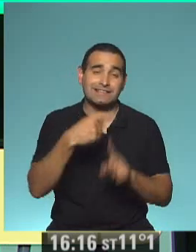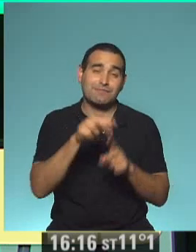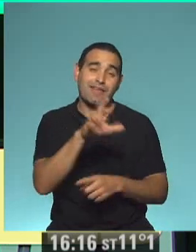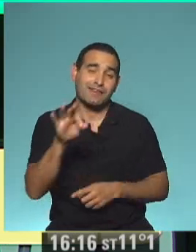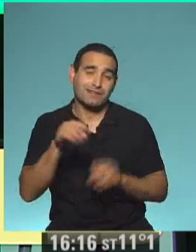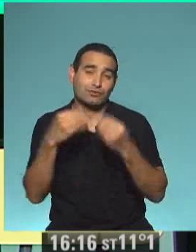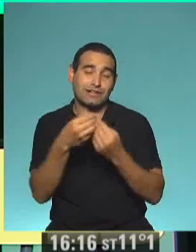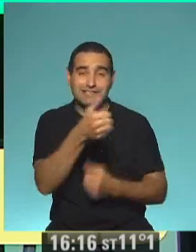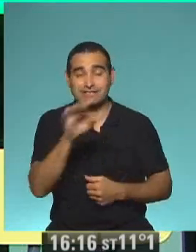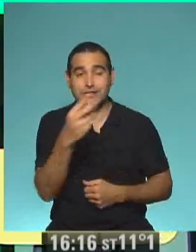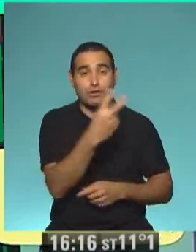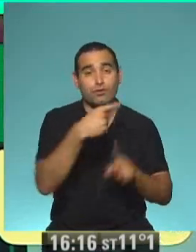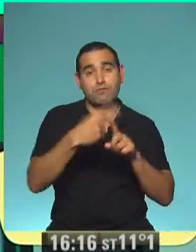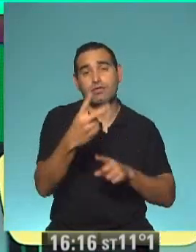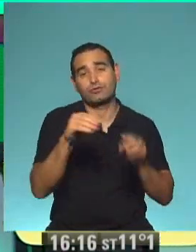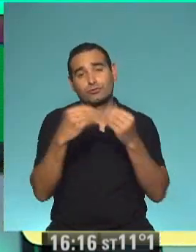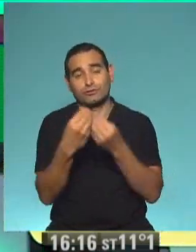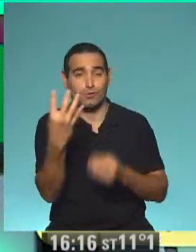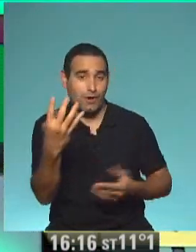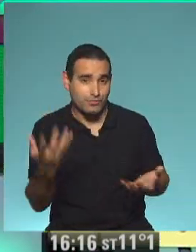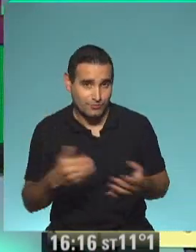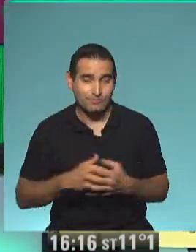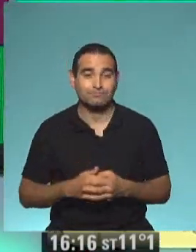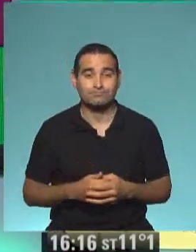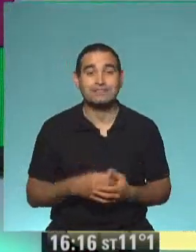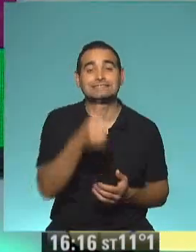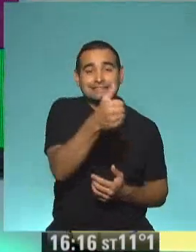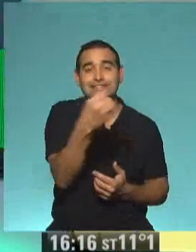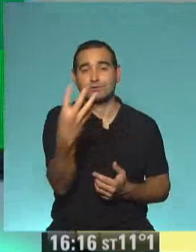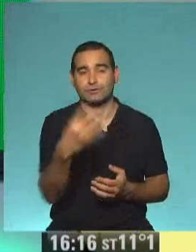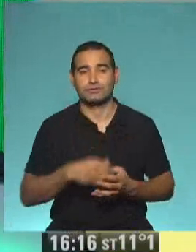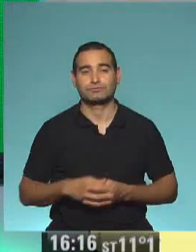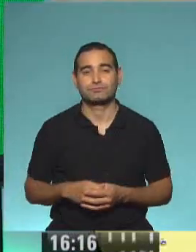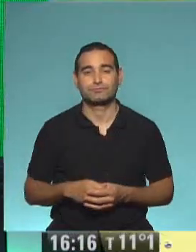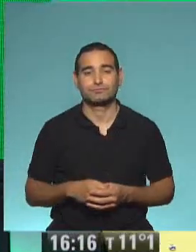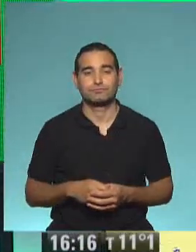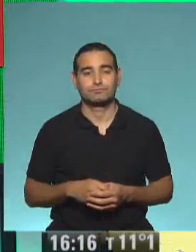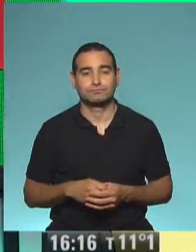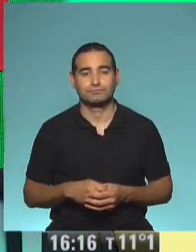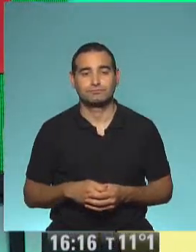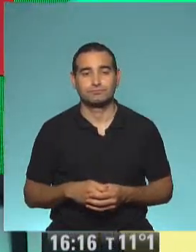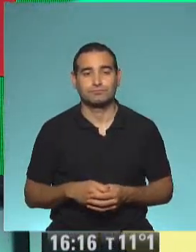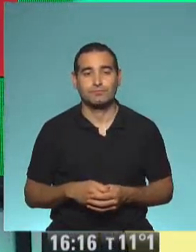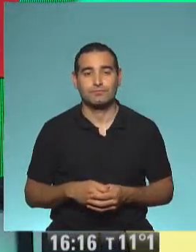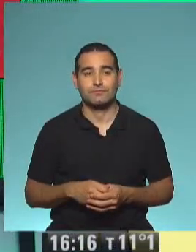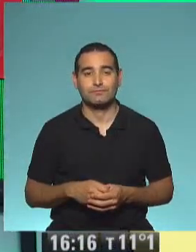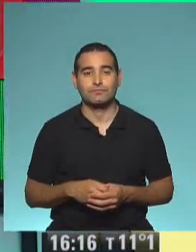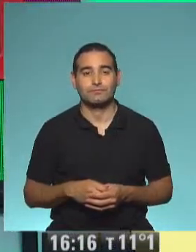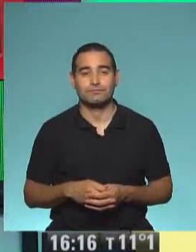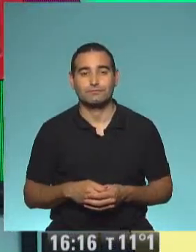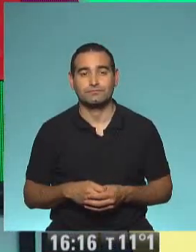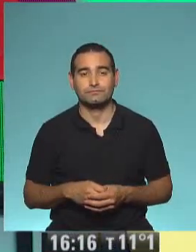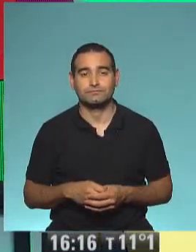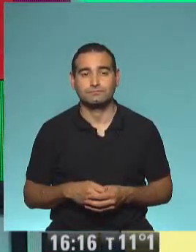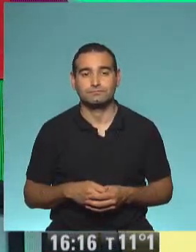60. 2 más 2 es 4. En este caso. 64. 64. Muy Si fuera cuenta parada también,